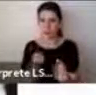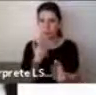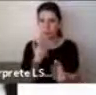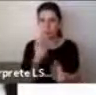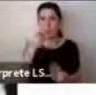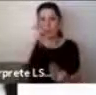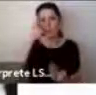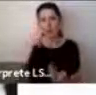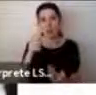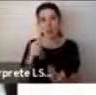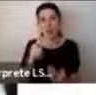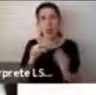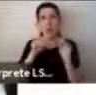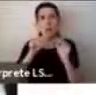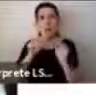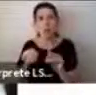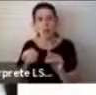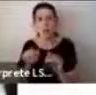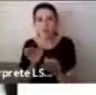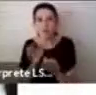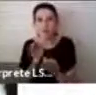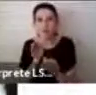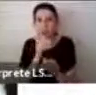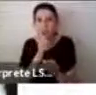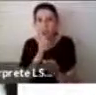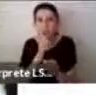disponibilidad de esos apoyos para esos grupos de personas.